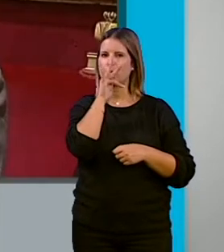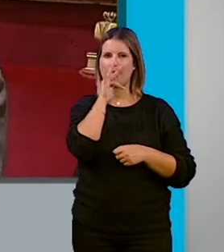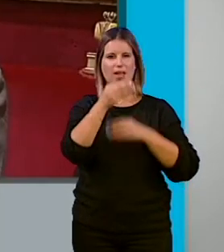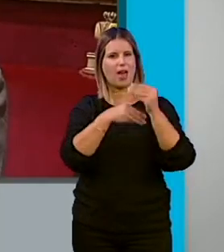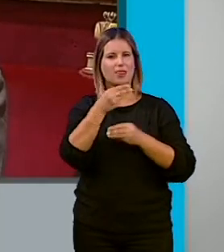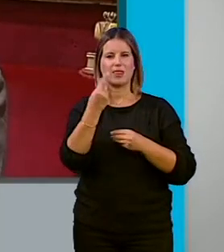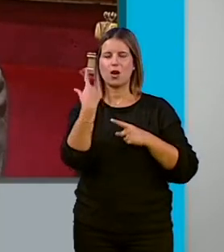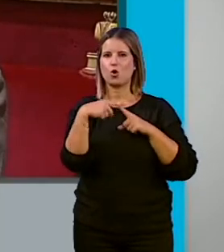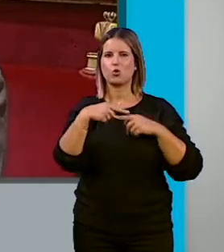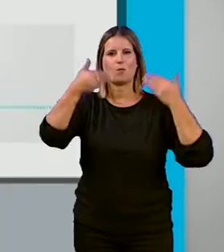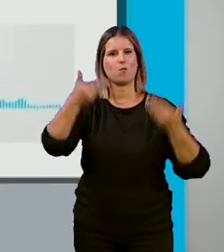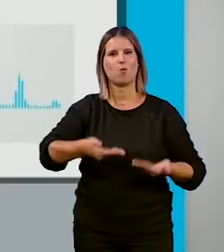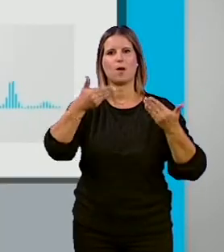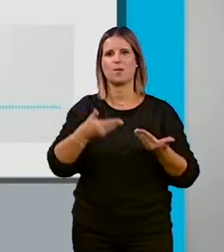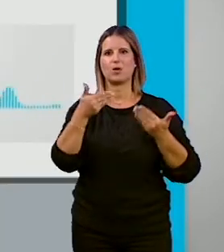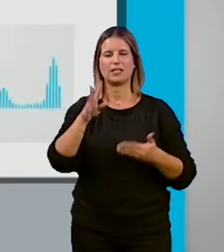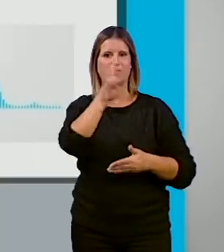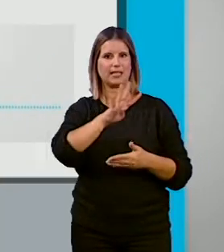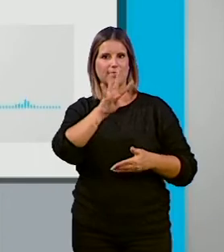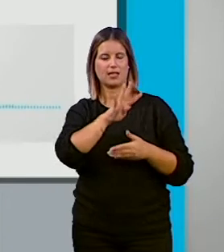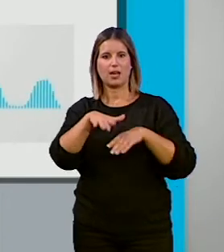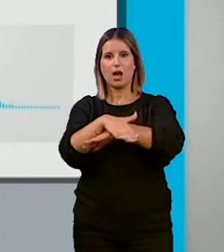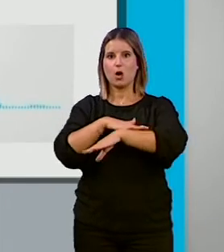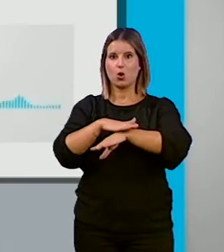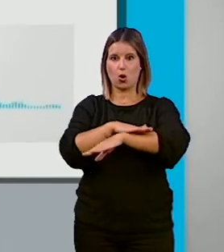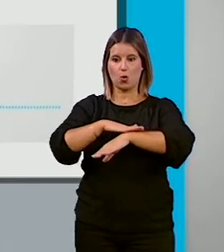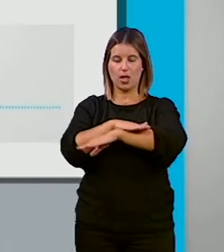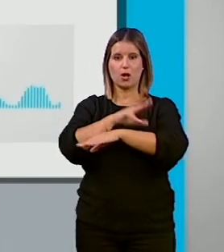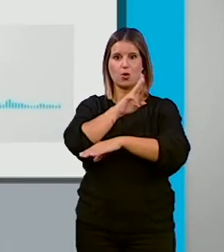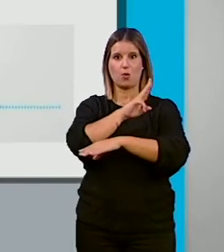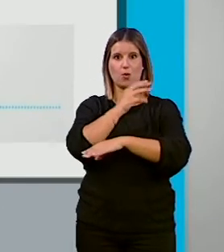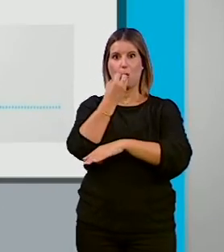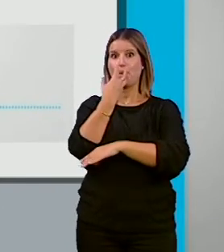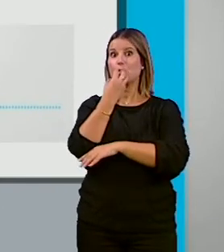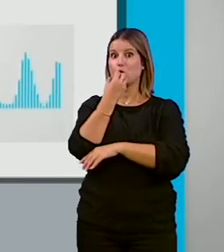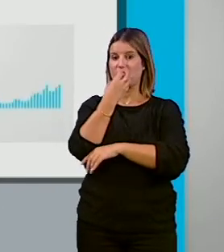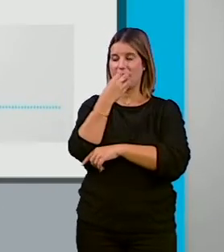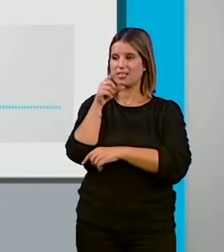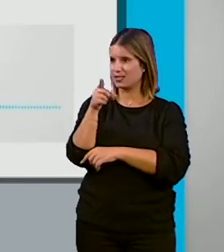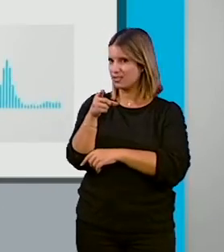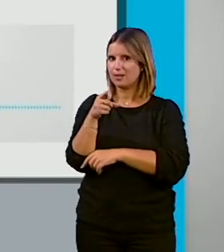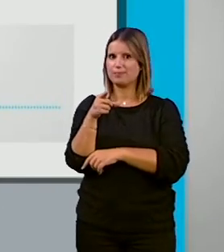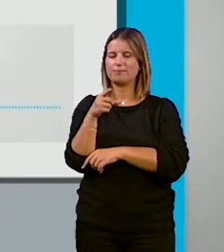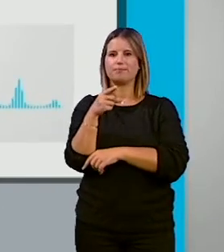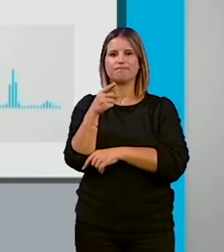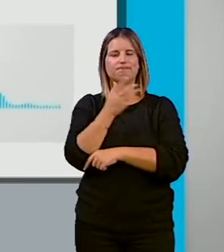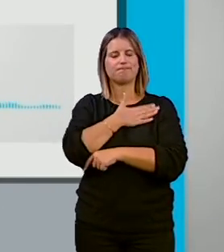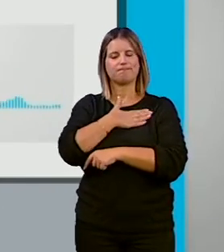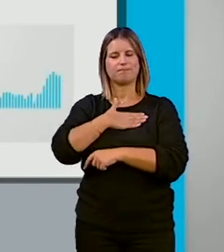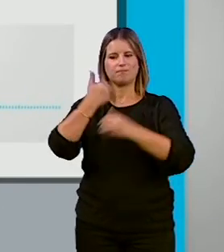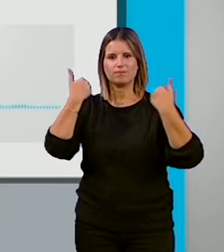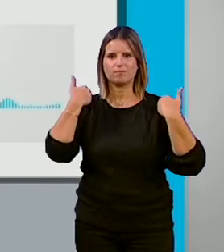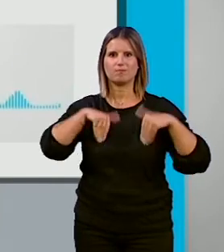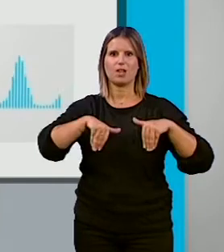la chana y ha enumerado algunos. El gobierno municipal del Partido Socialista ataje de forma